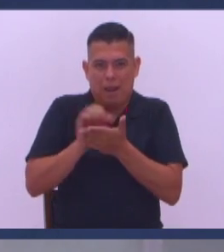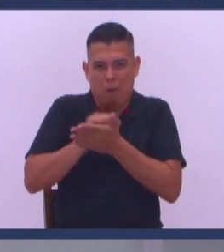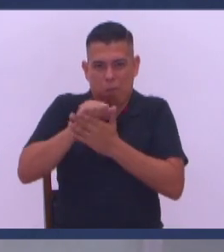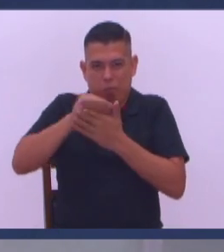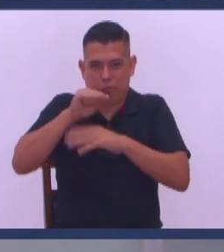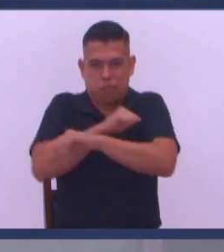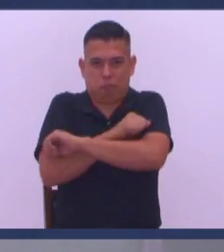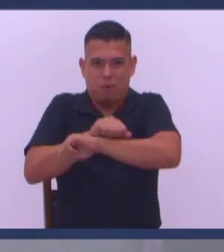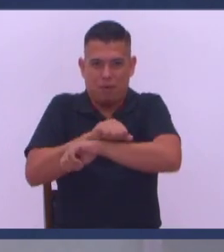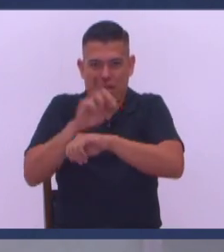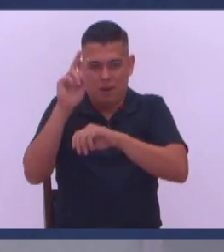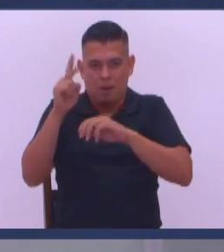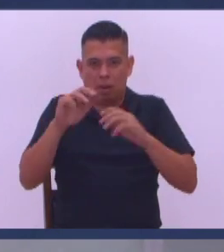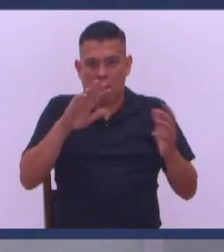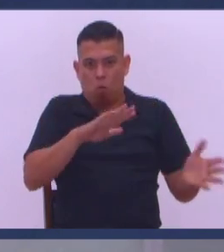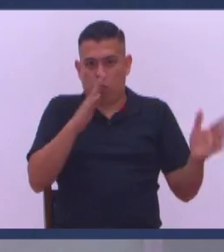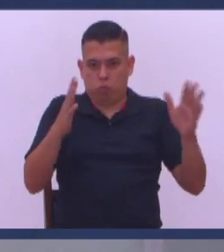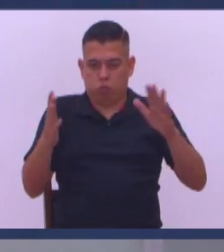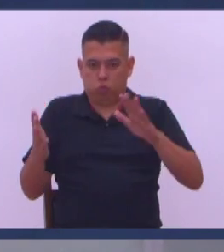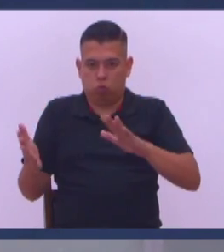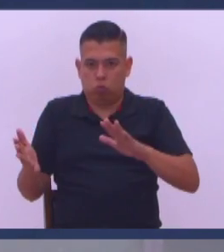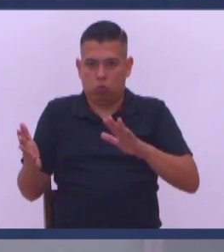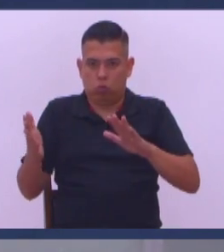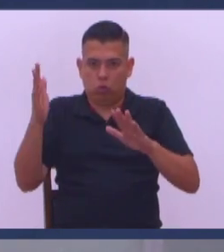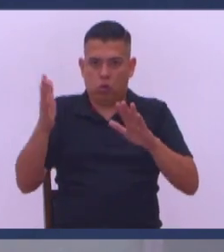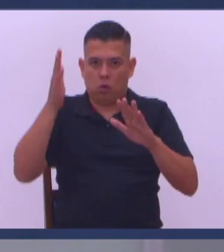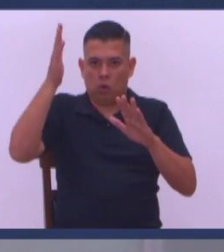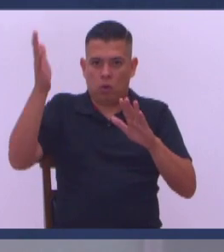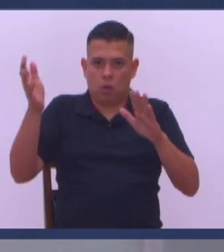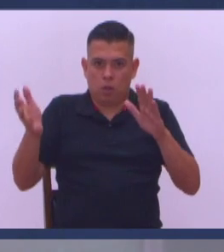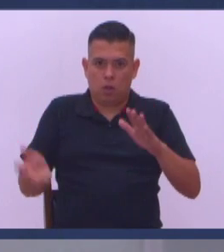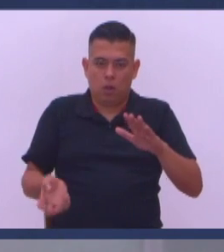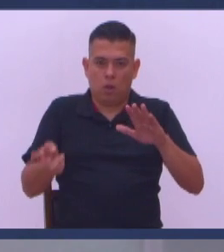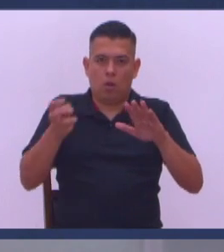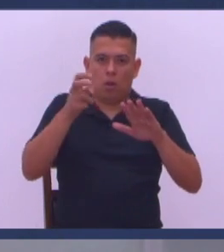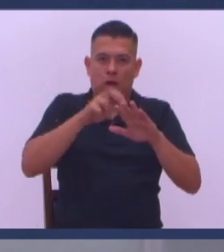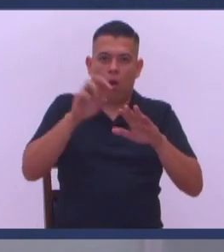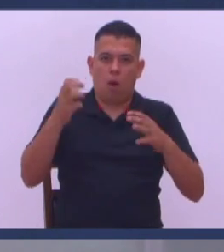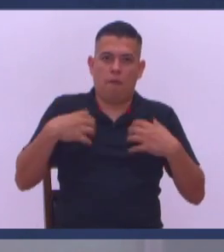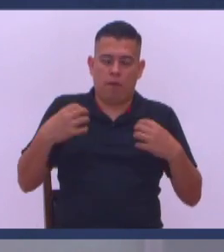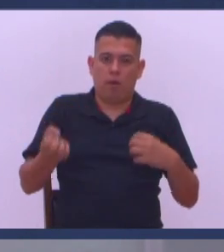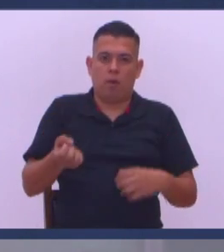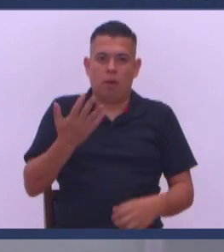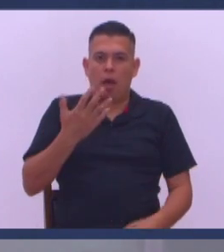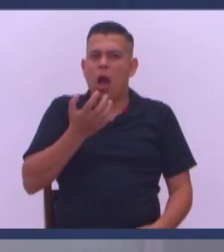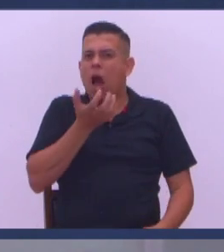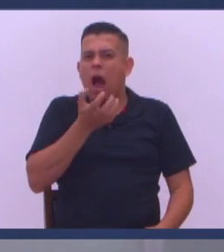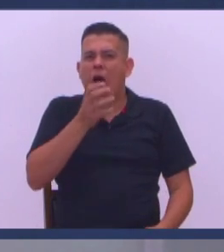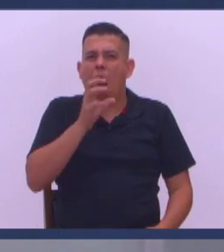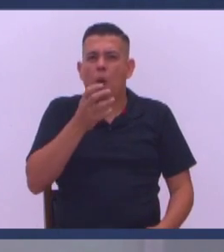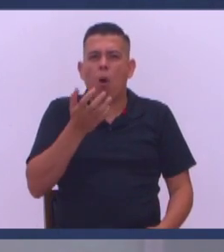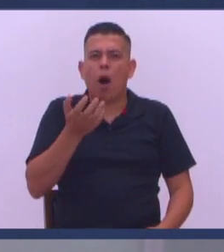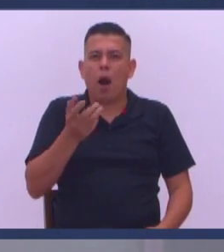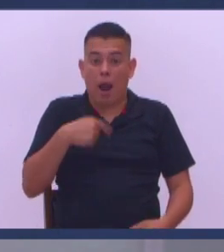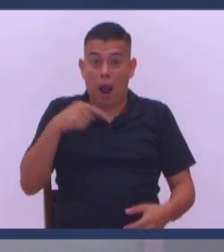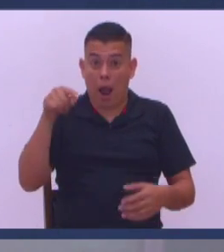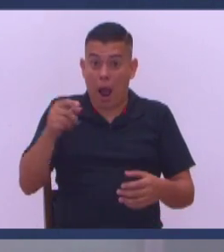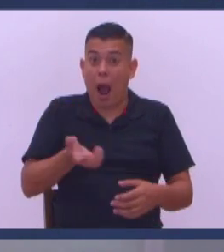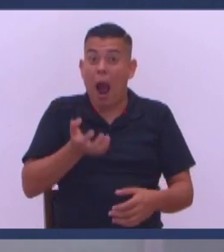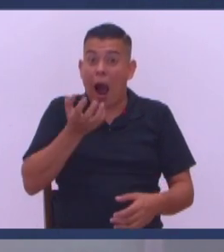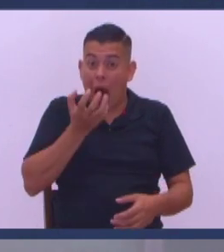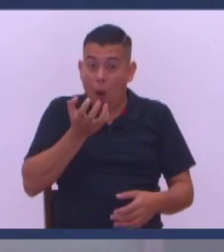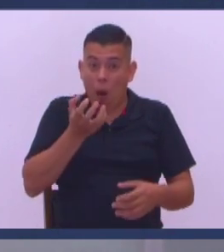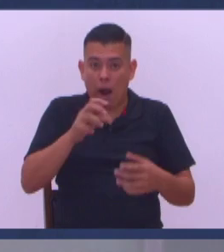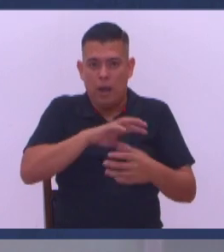eso nosotros Cuando nos bautizamos Dicen Sepultado con Cristo Y resucitado A una nueva vida ¿Qué pasó con el agua? El agua purifica Diga